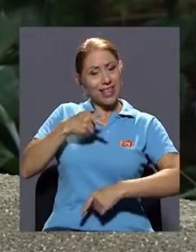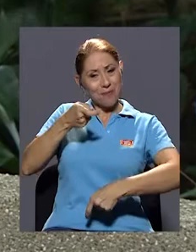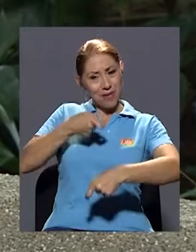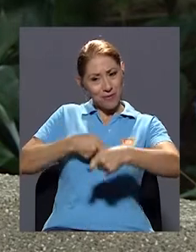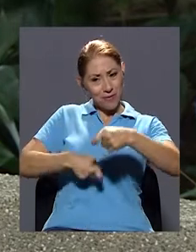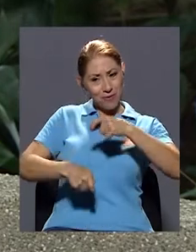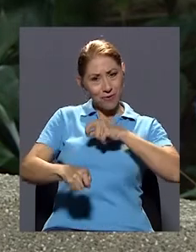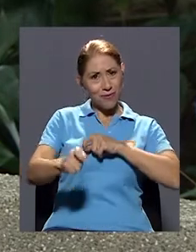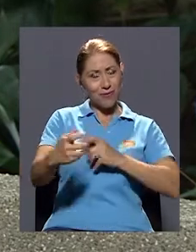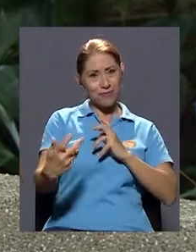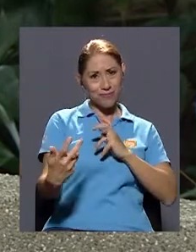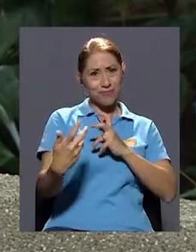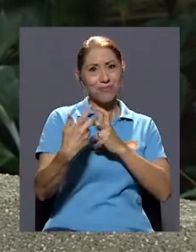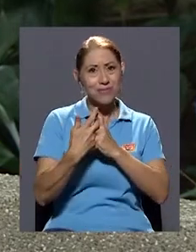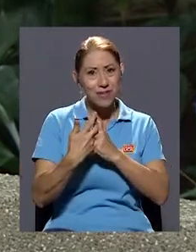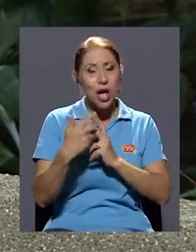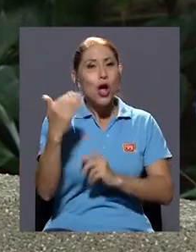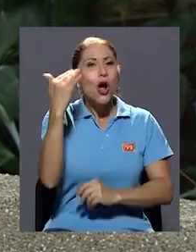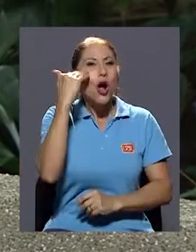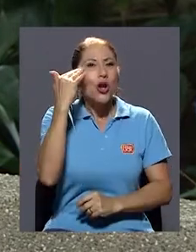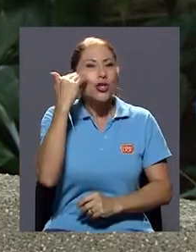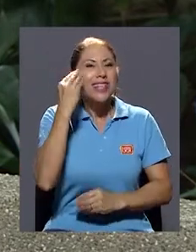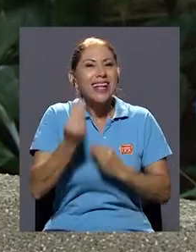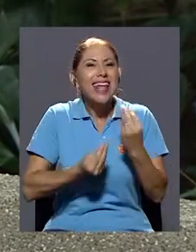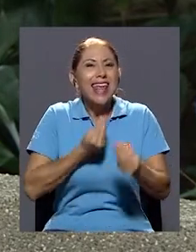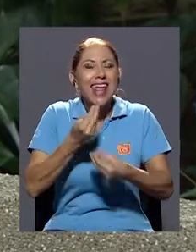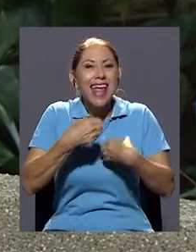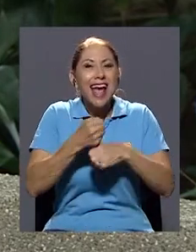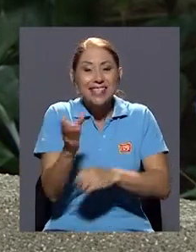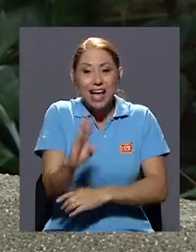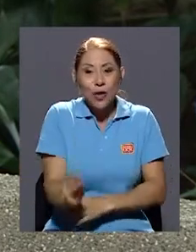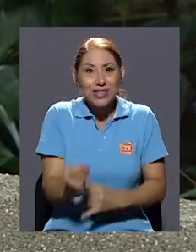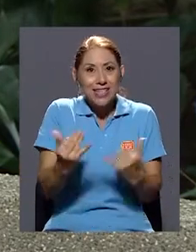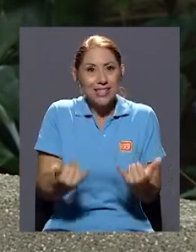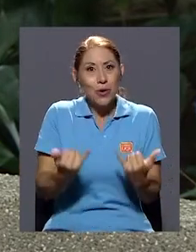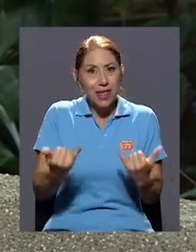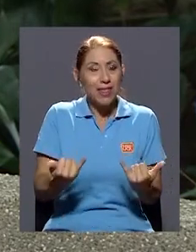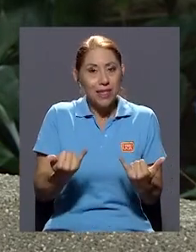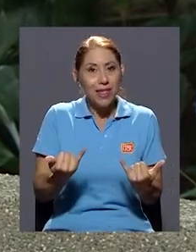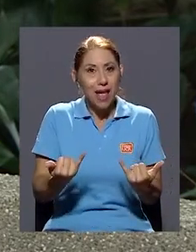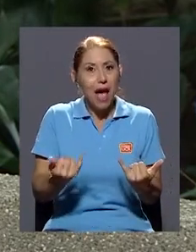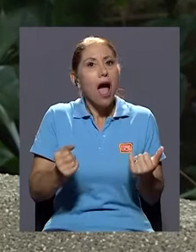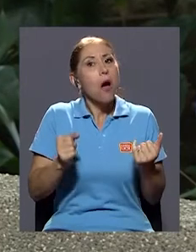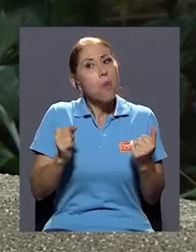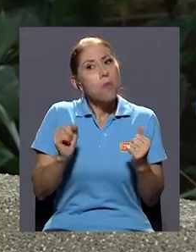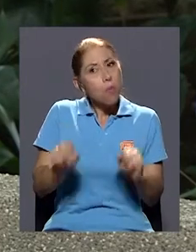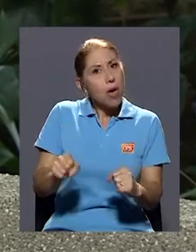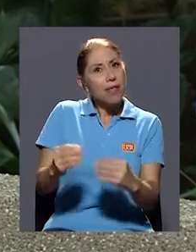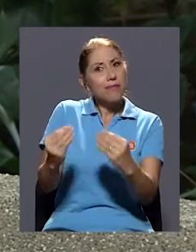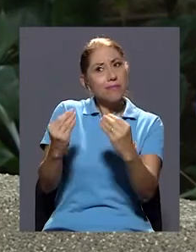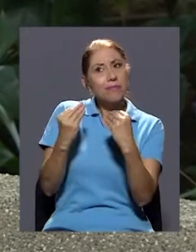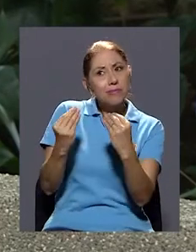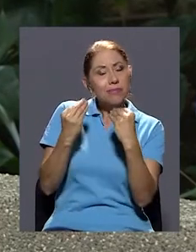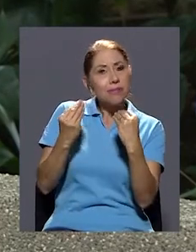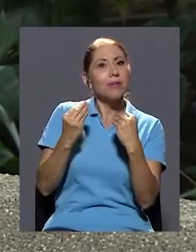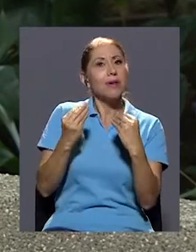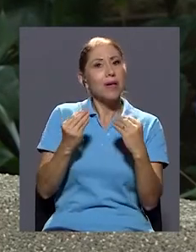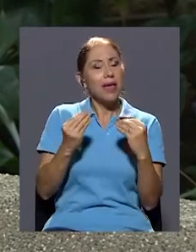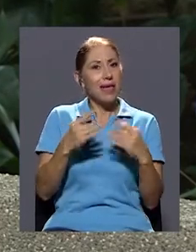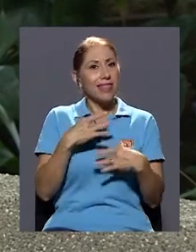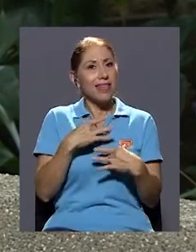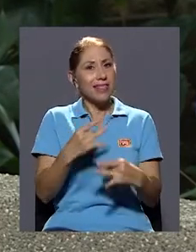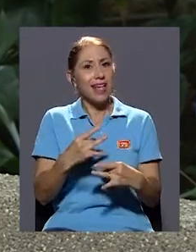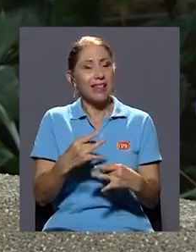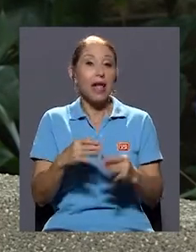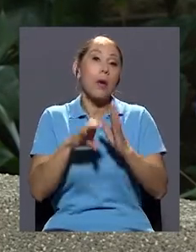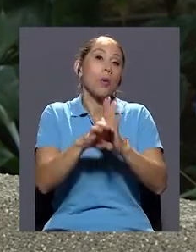el conocer qué hacen los y las adolescentes hoy en día, de pronto hasta puede resultar didáctico e interesante, ¿verdad?